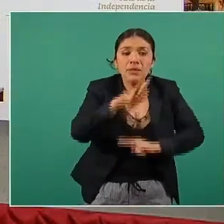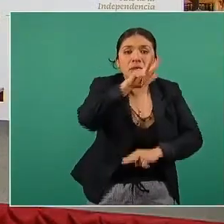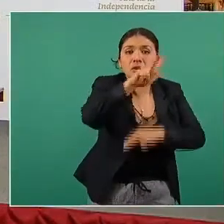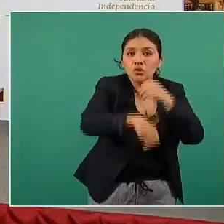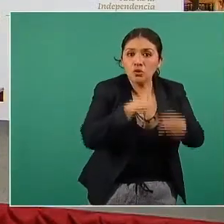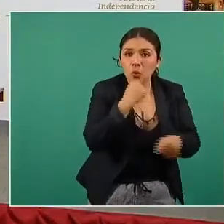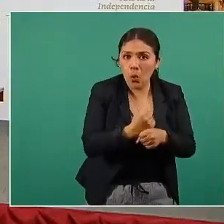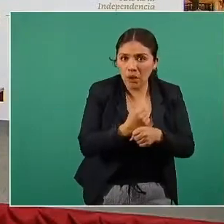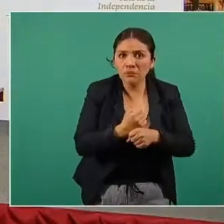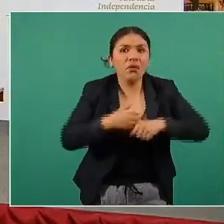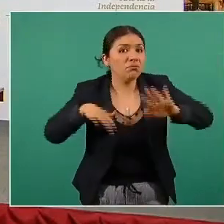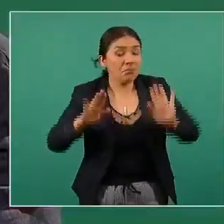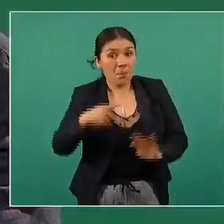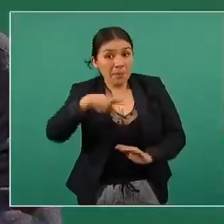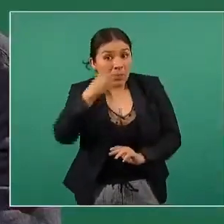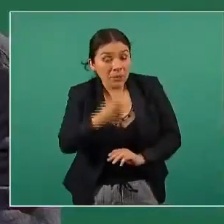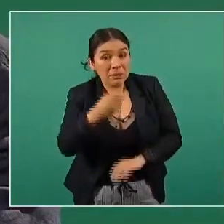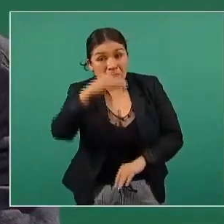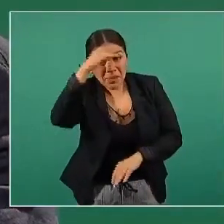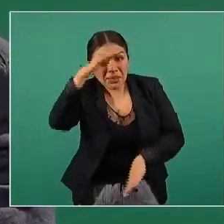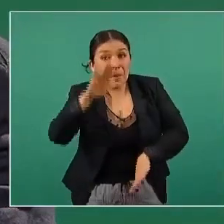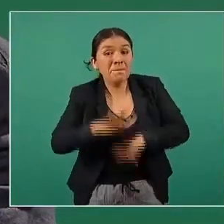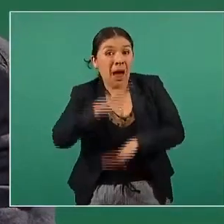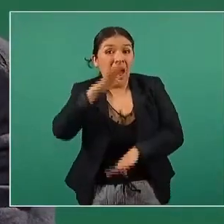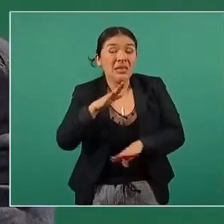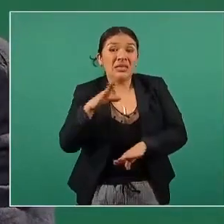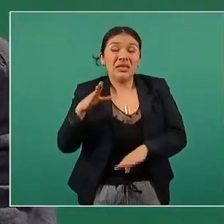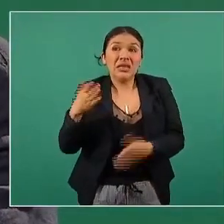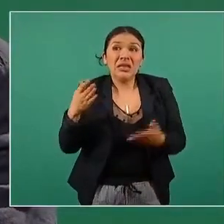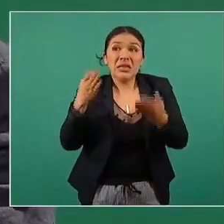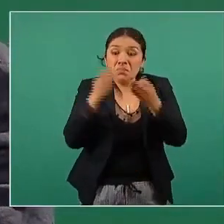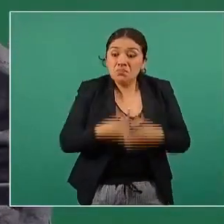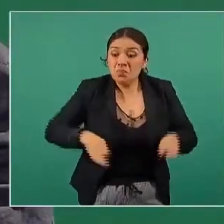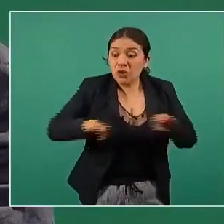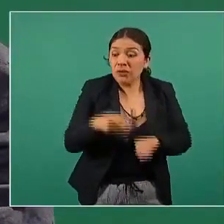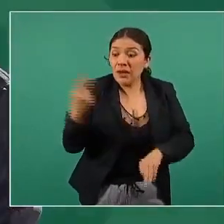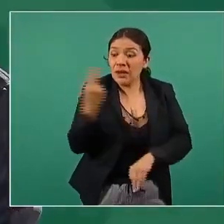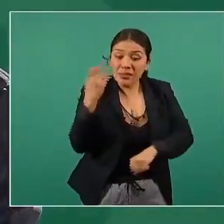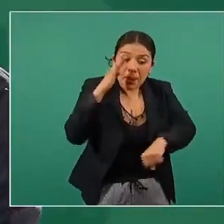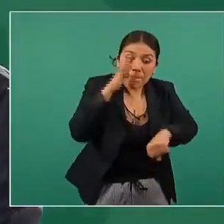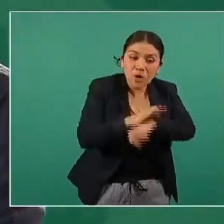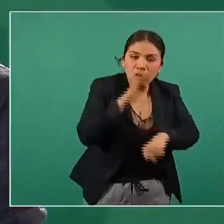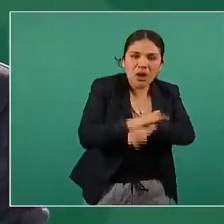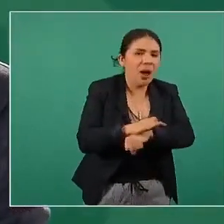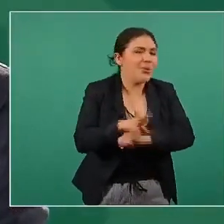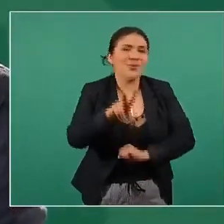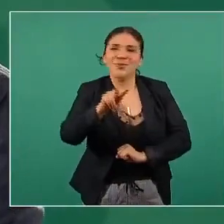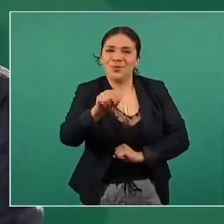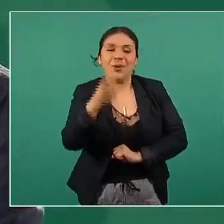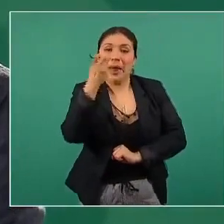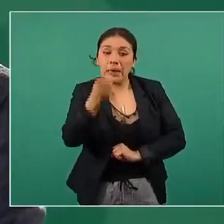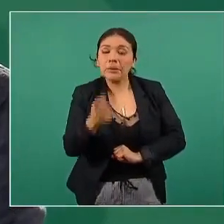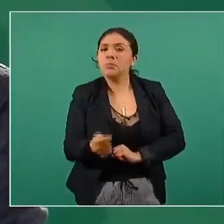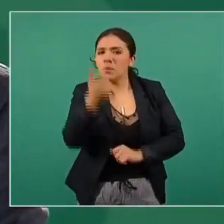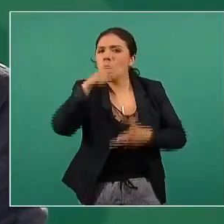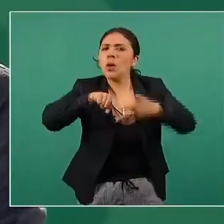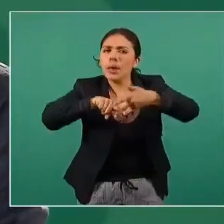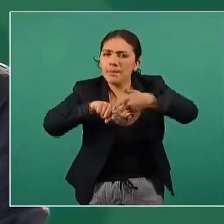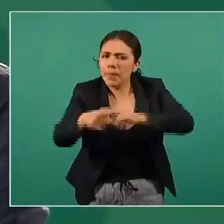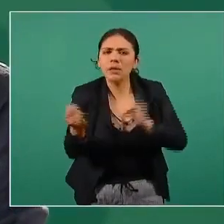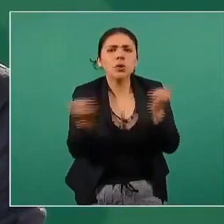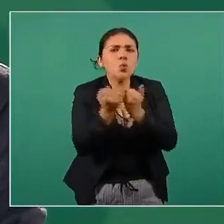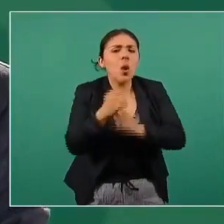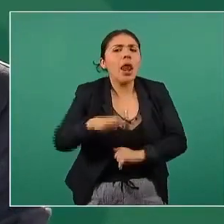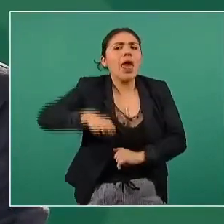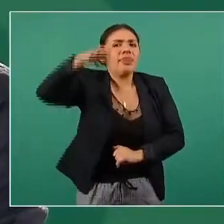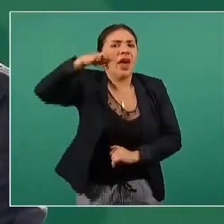no es la parte más crítica de la necesidad de protección entonces vamos a empezar igualmente con